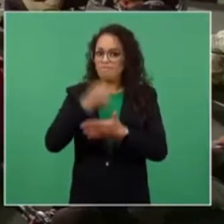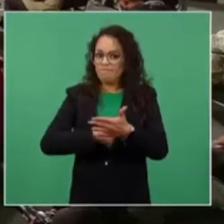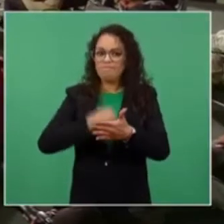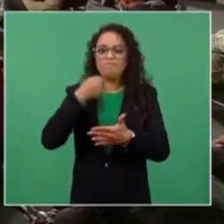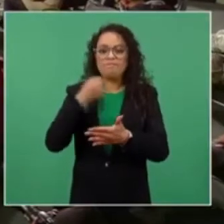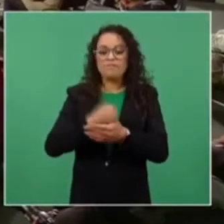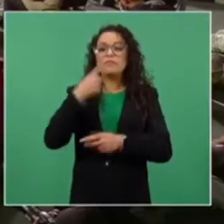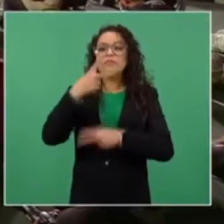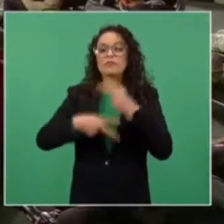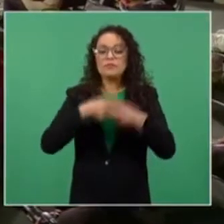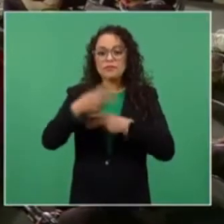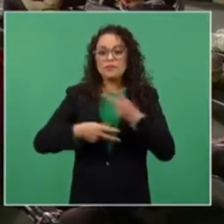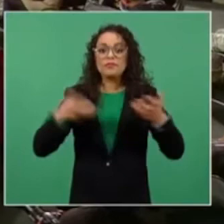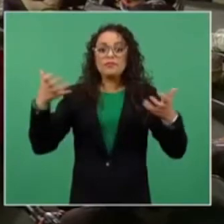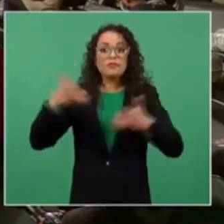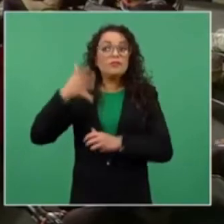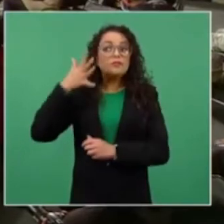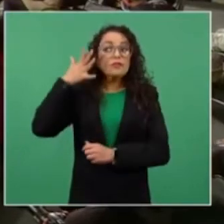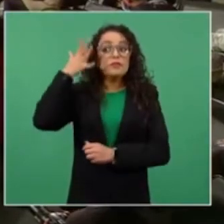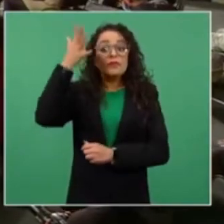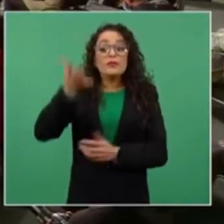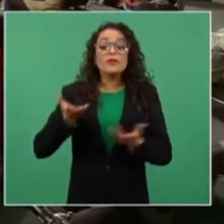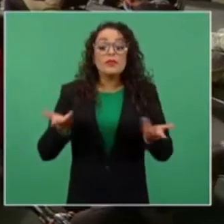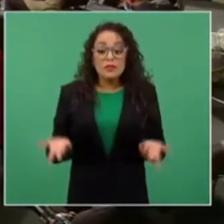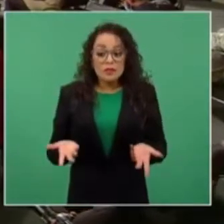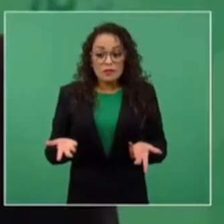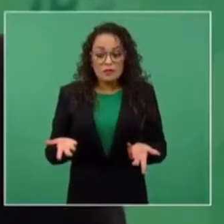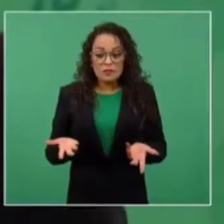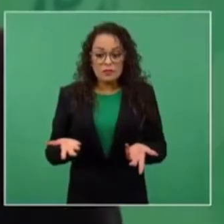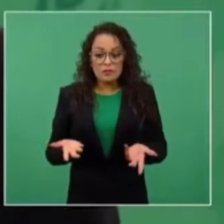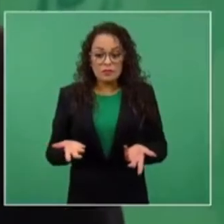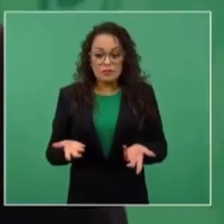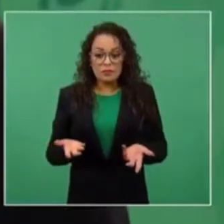no es nada más cualquier